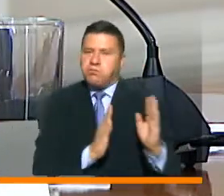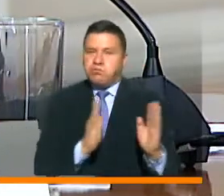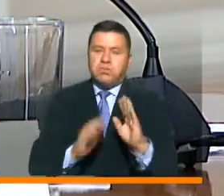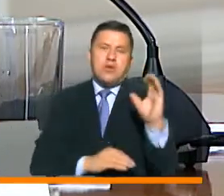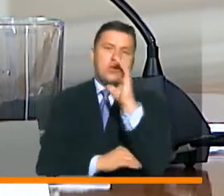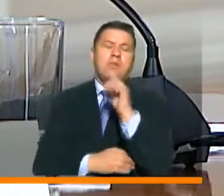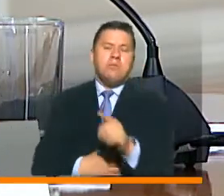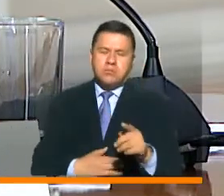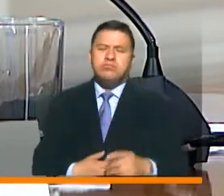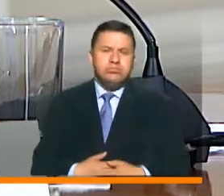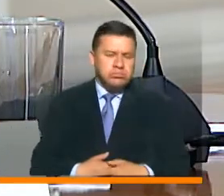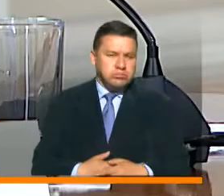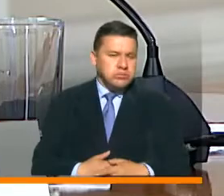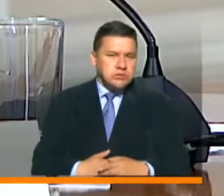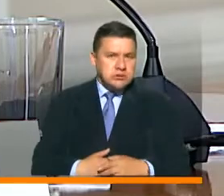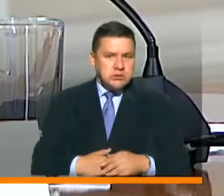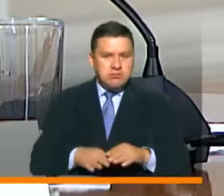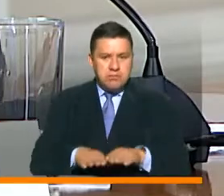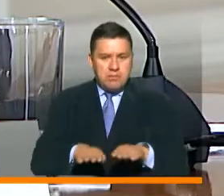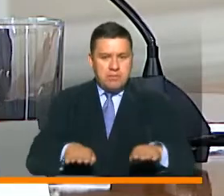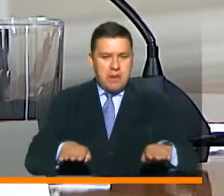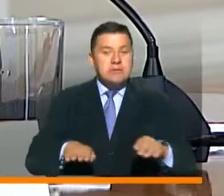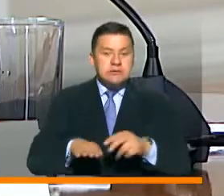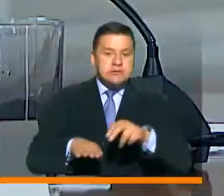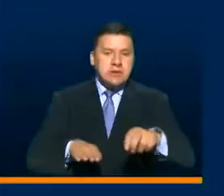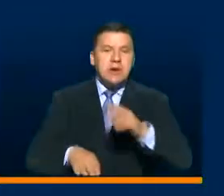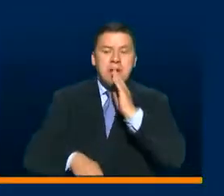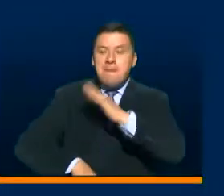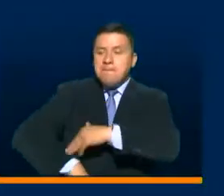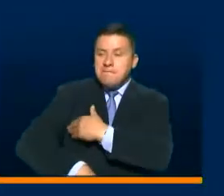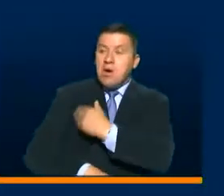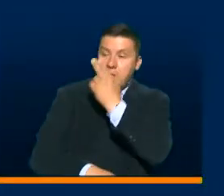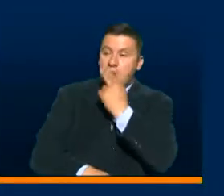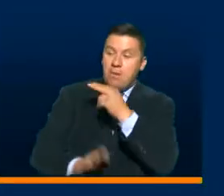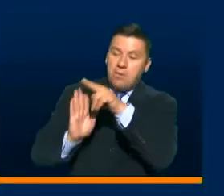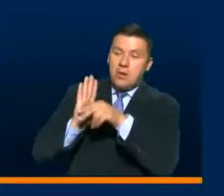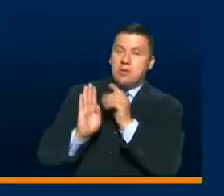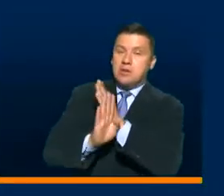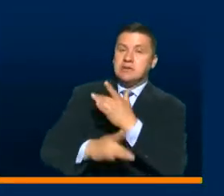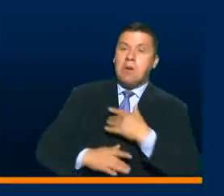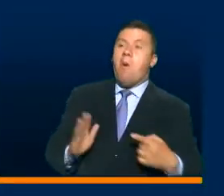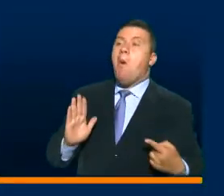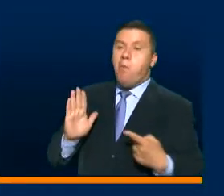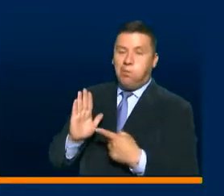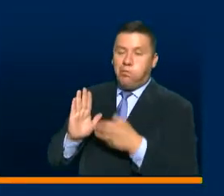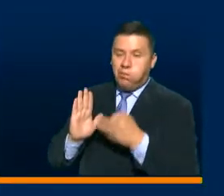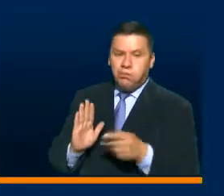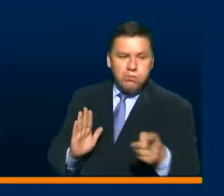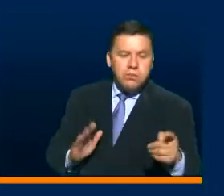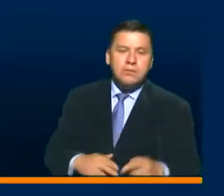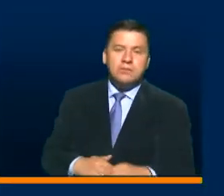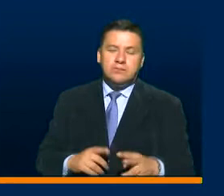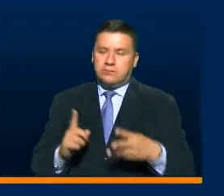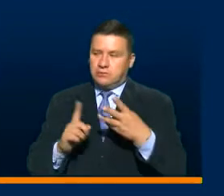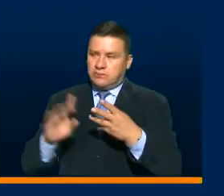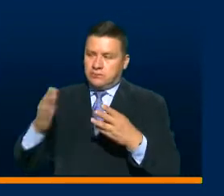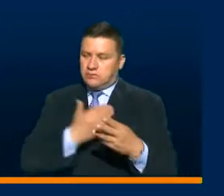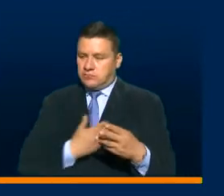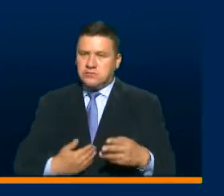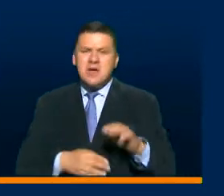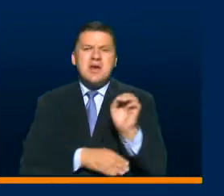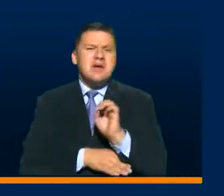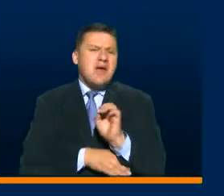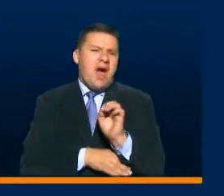a los colombianos que estas terminales habilitadas por el ministerio cumplen con los protocolos de bioseguridad. Tercer punto, presidente, los